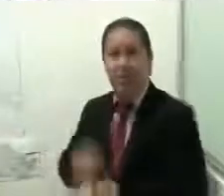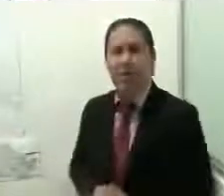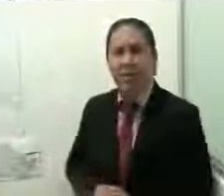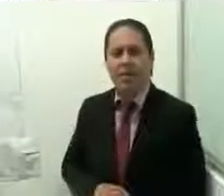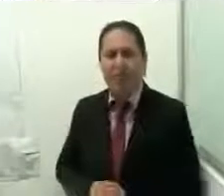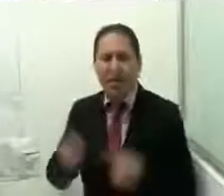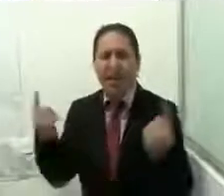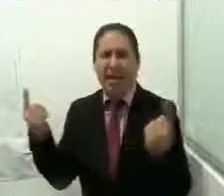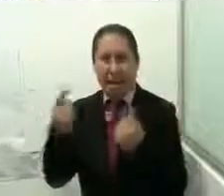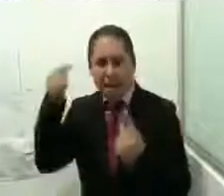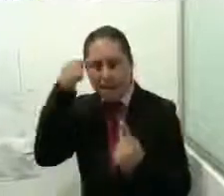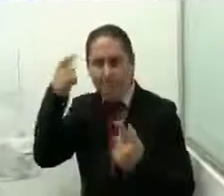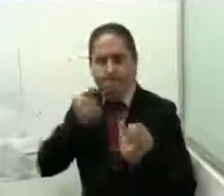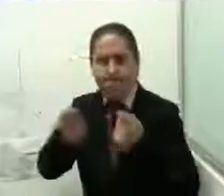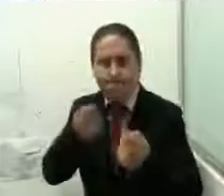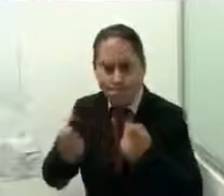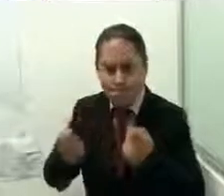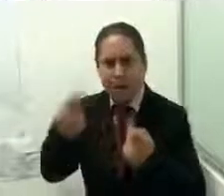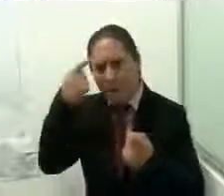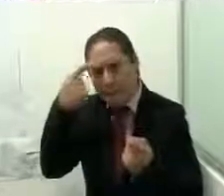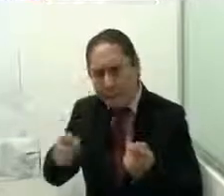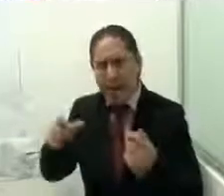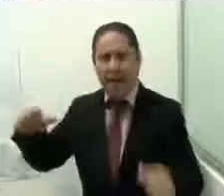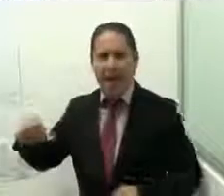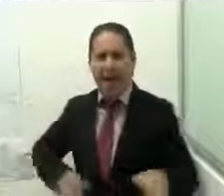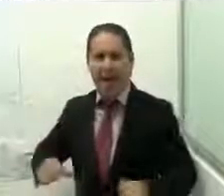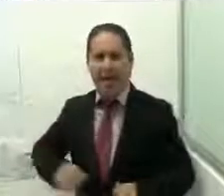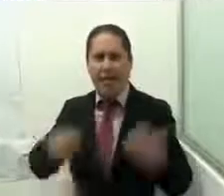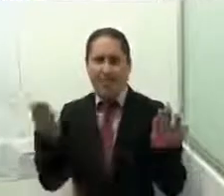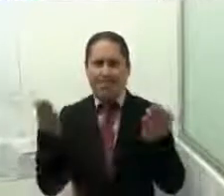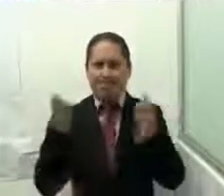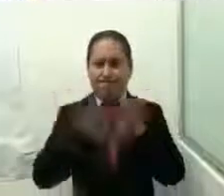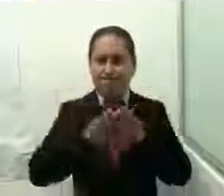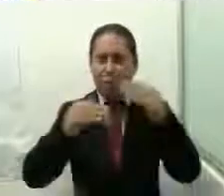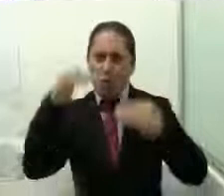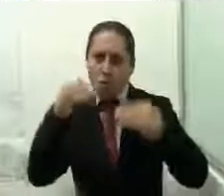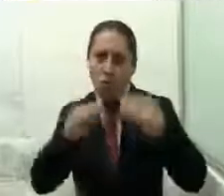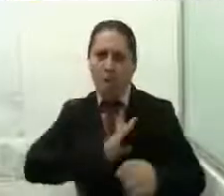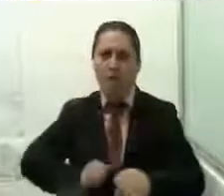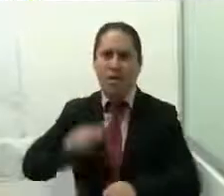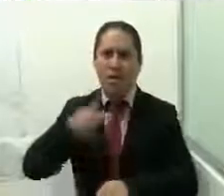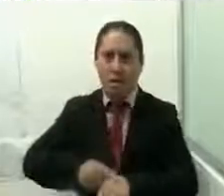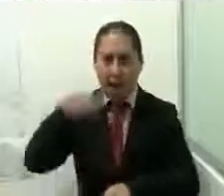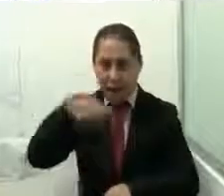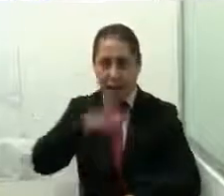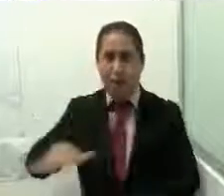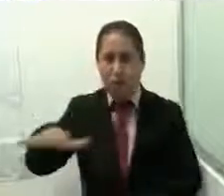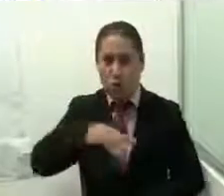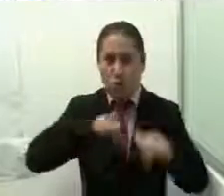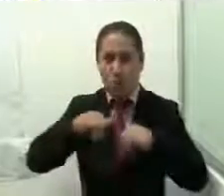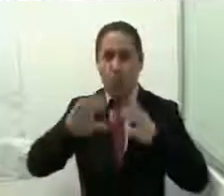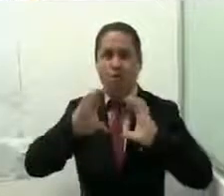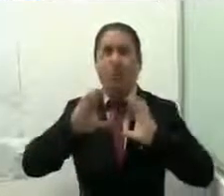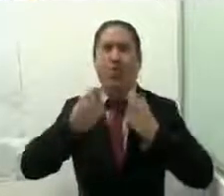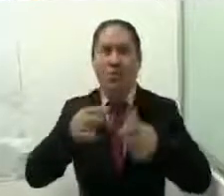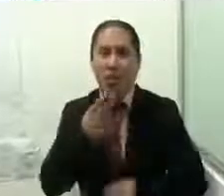estrategias la SEDEM implementa acciones para cerrar las brechas de desigualdad en municipios y regiones de la entidad donde los usos y